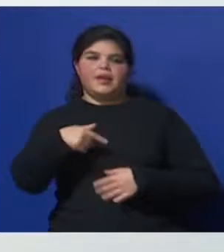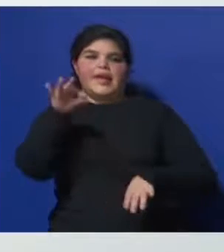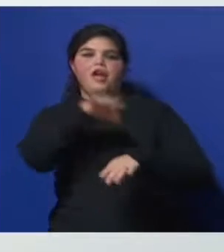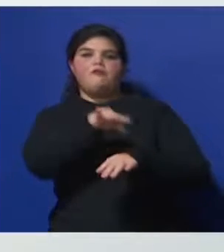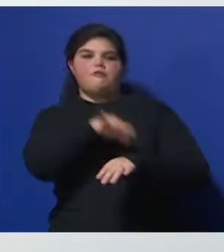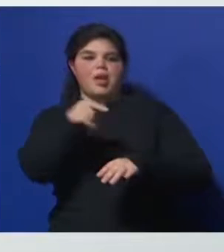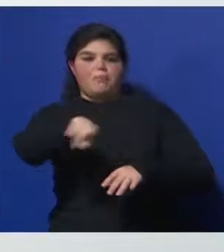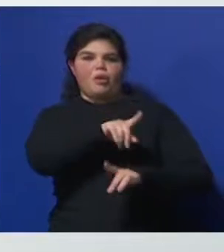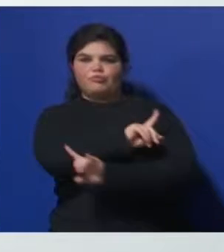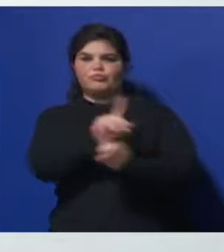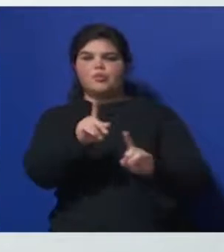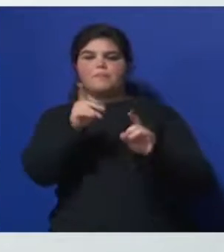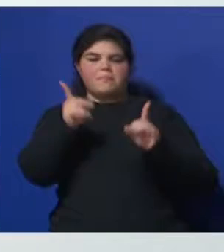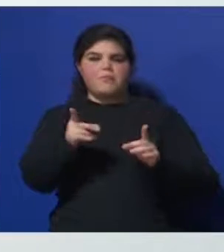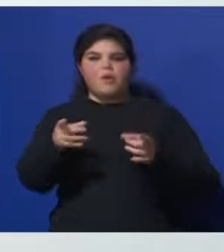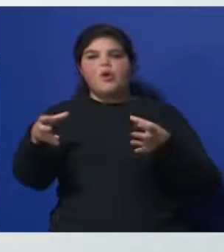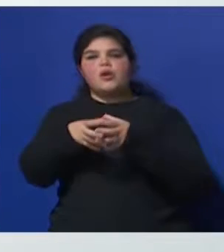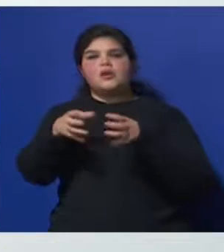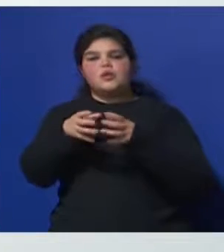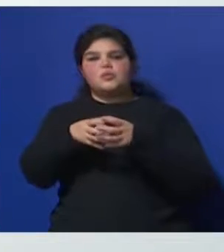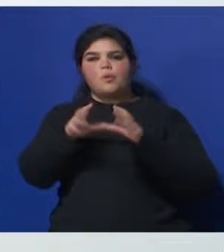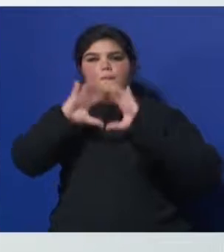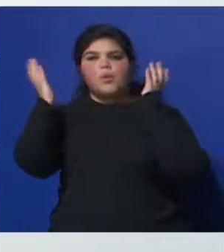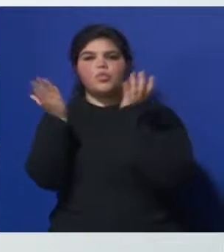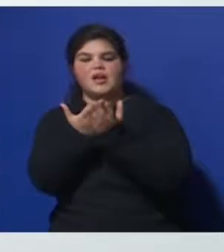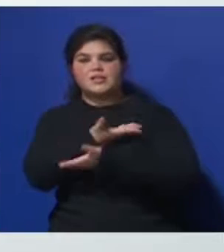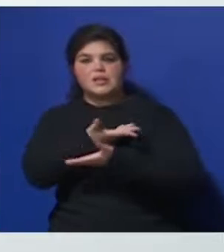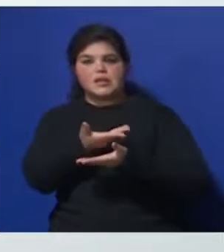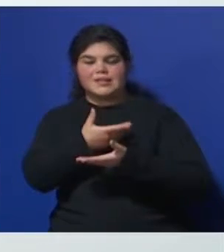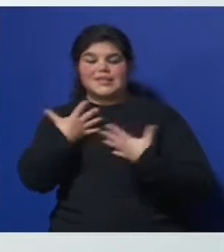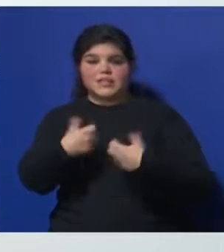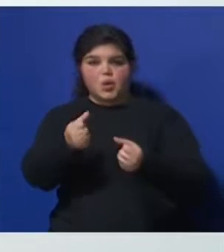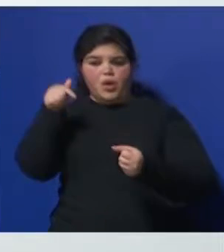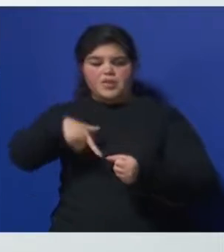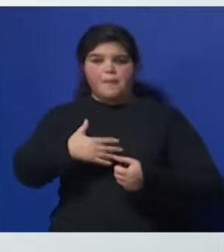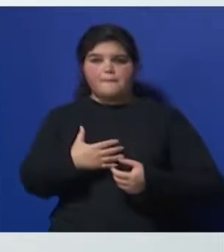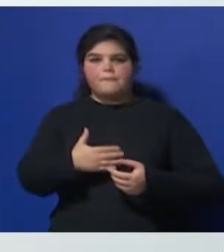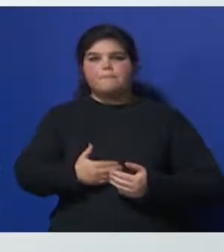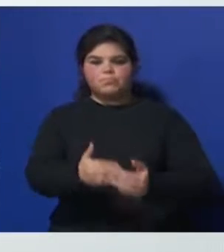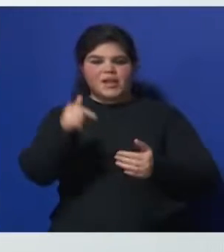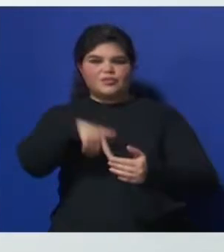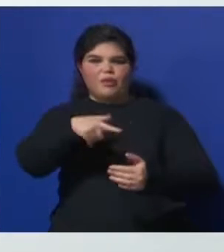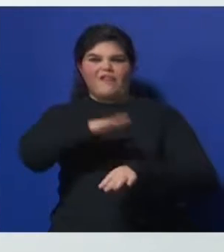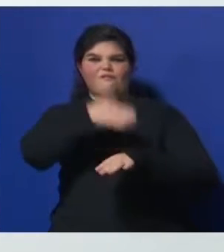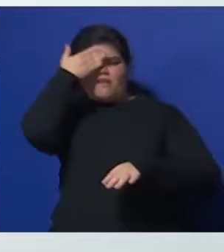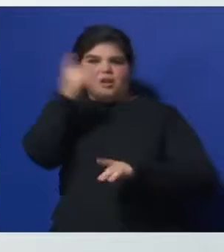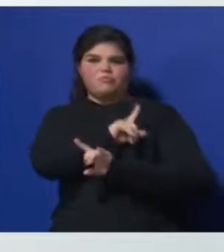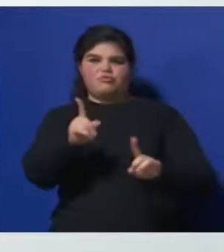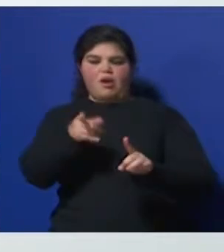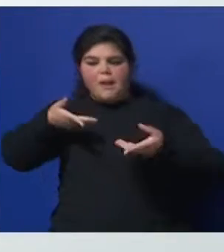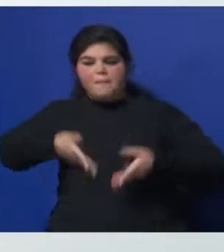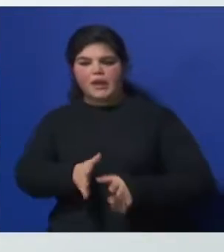la Organización de la Salud El embarazo no es una enfermedad El parto no es un acto médico Es